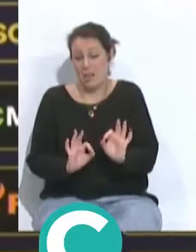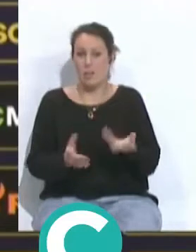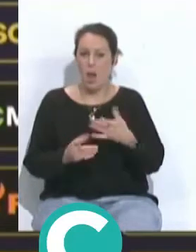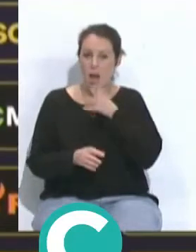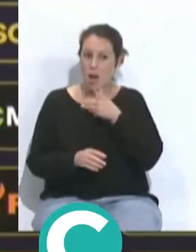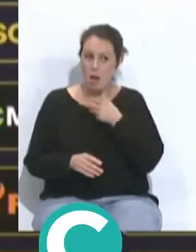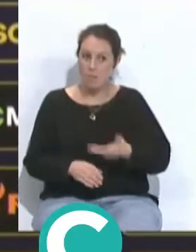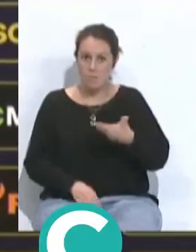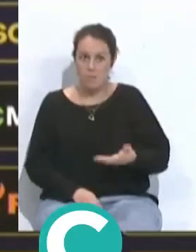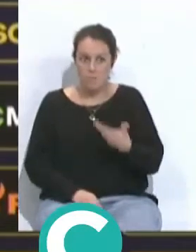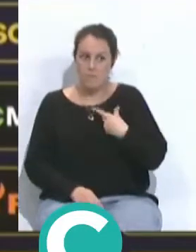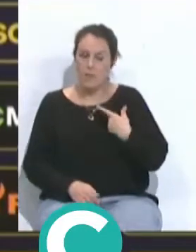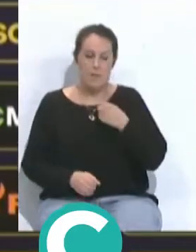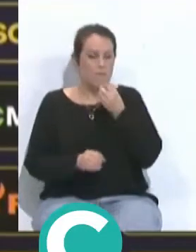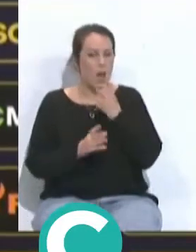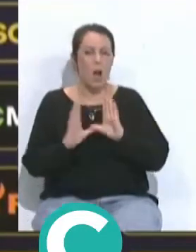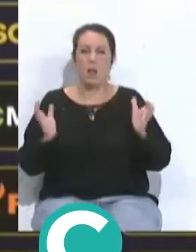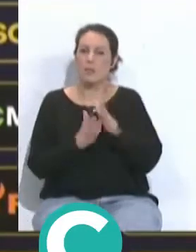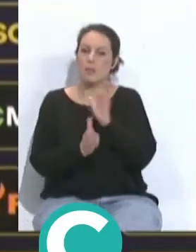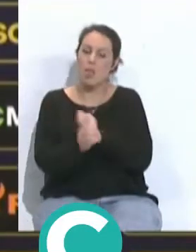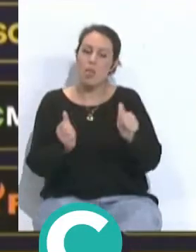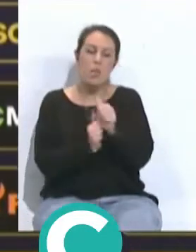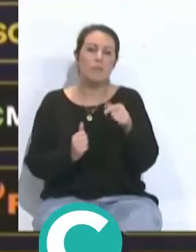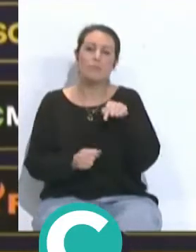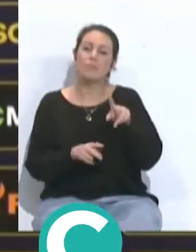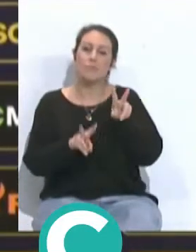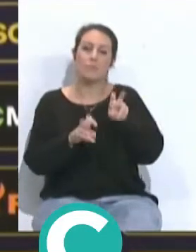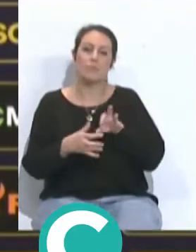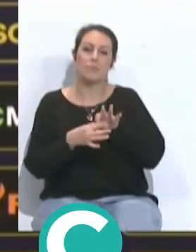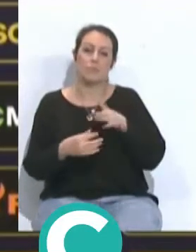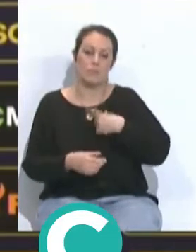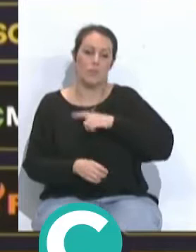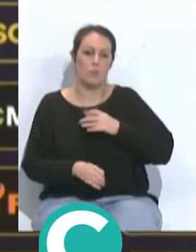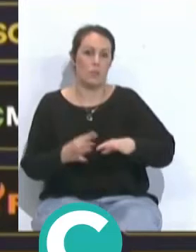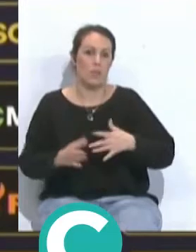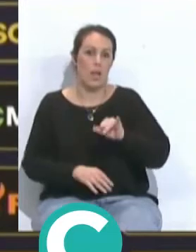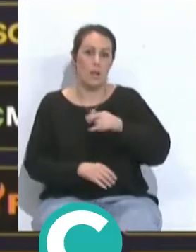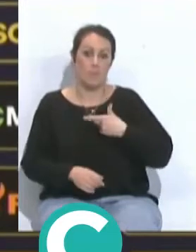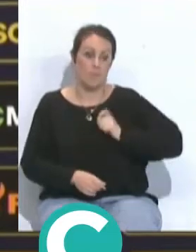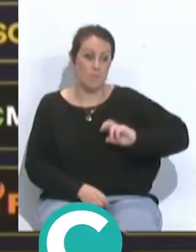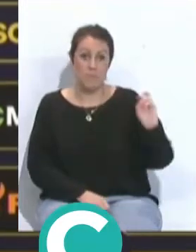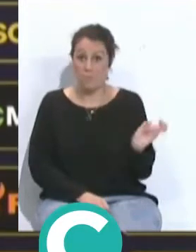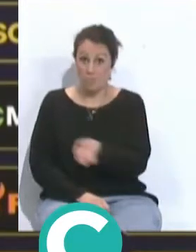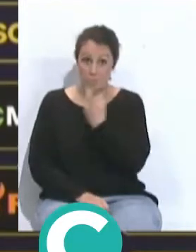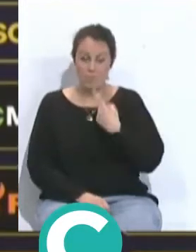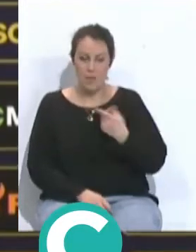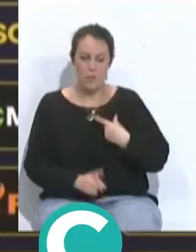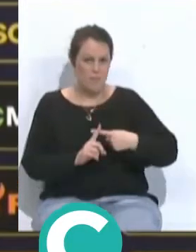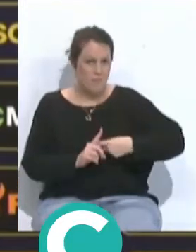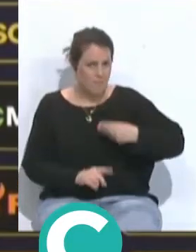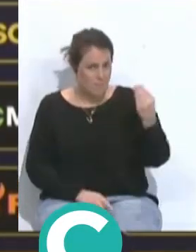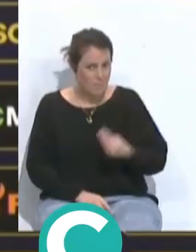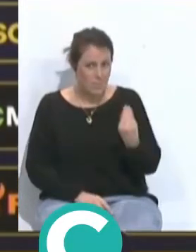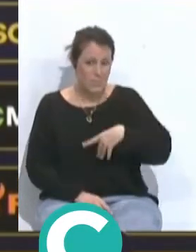todos priorizan lo que es el bien colectivo, lo que es el bien del equipo, ¿no? Y en ese aspecto estamos teniendo la suerte de contar con grandes profesionales que están entrando a grandísimo nivel,